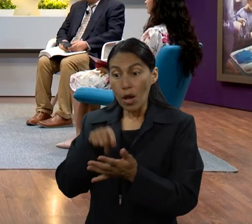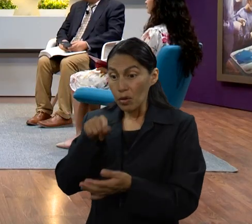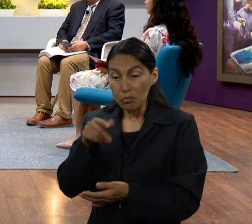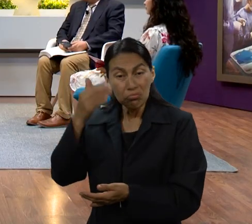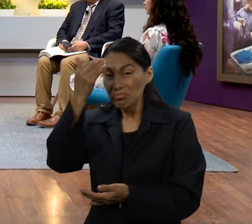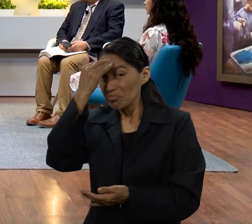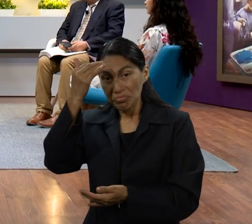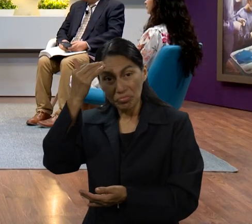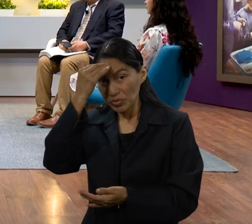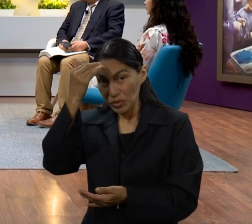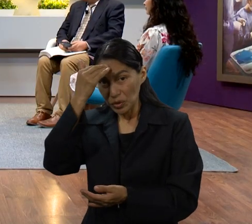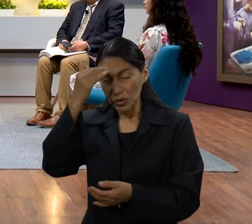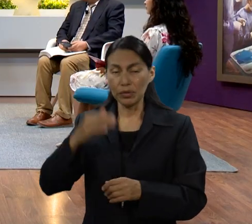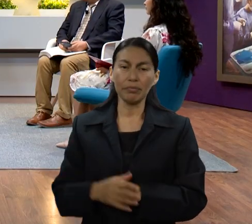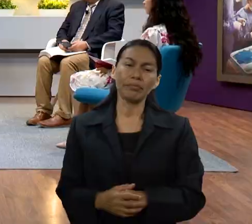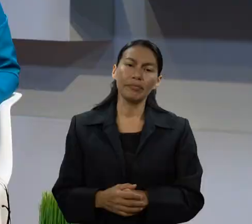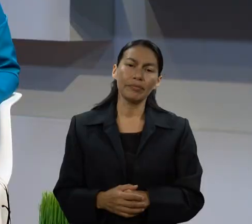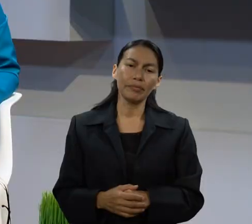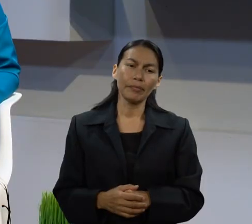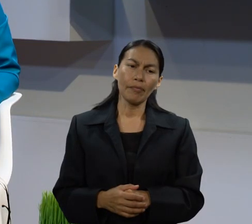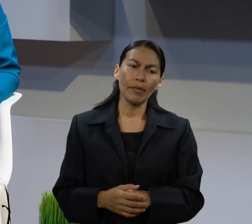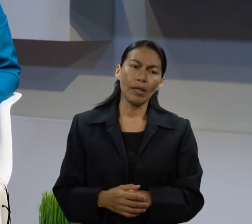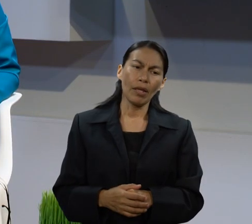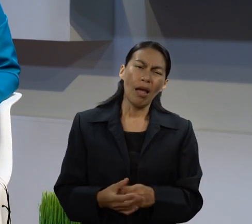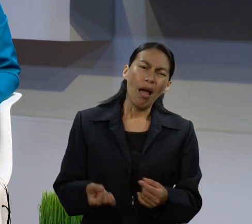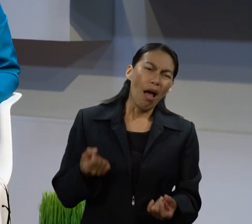a un lugar desconocido.